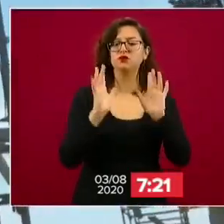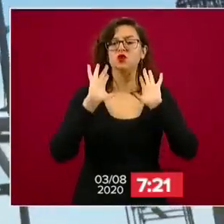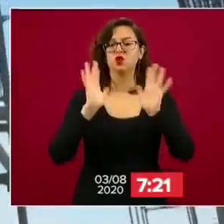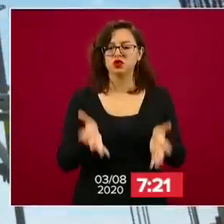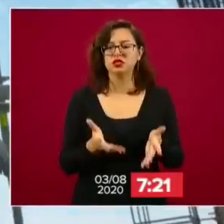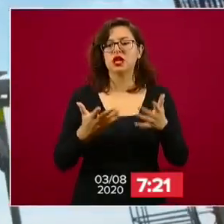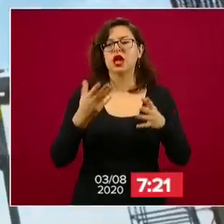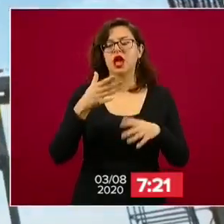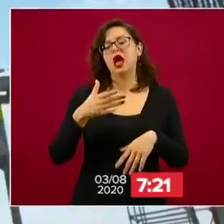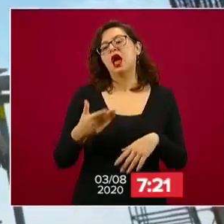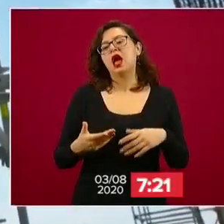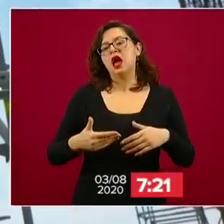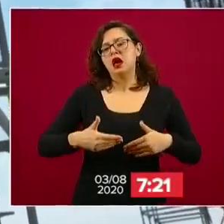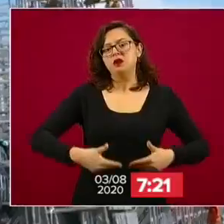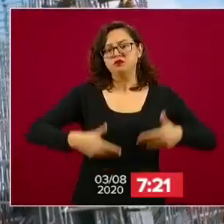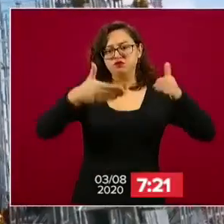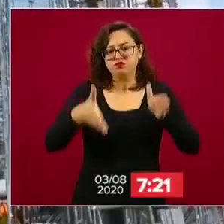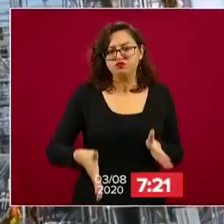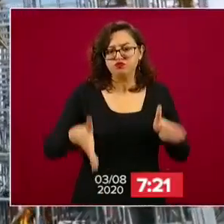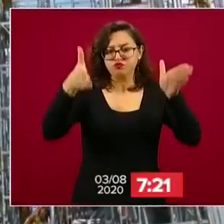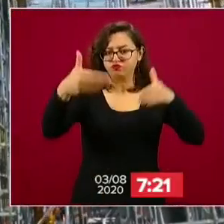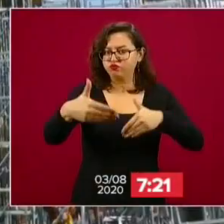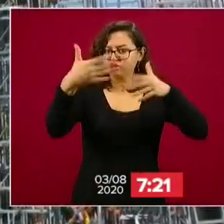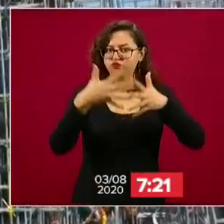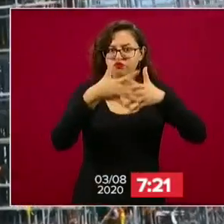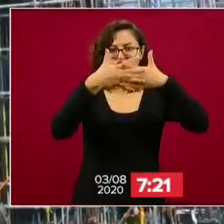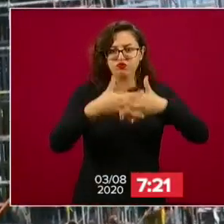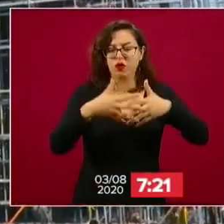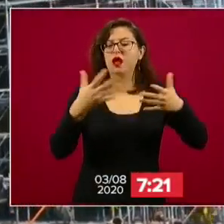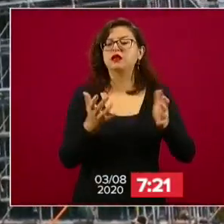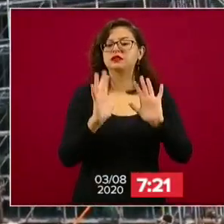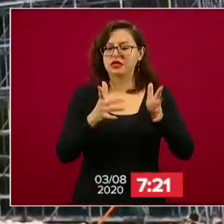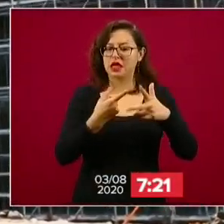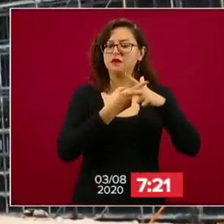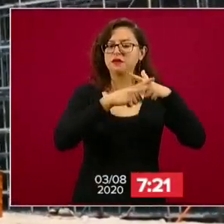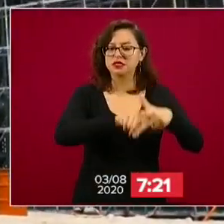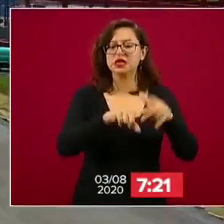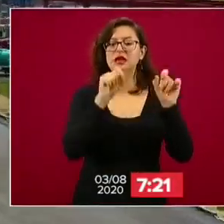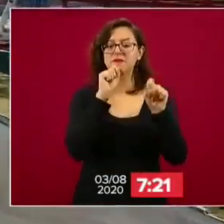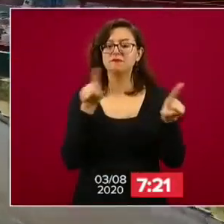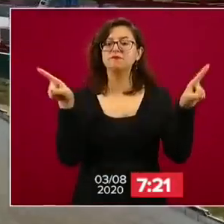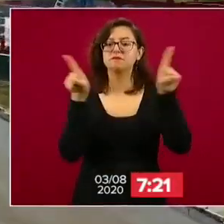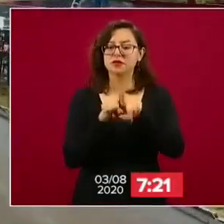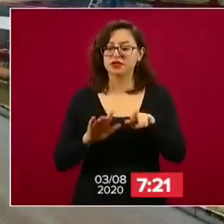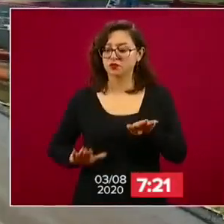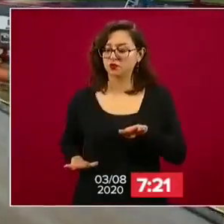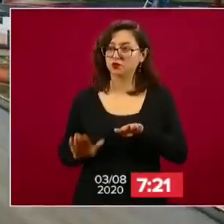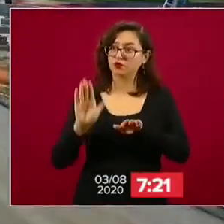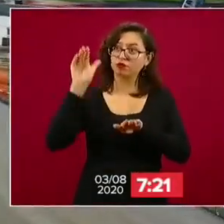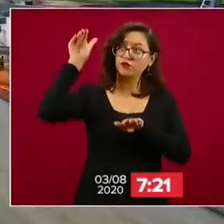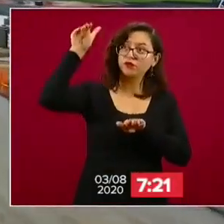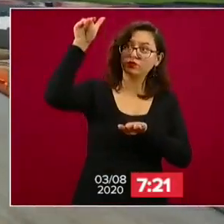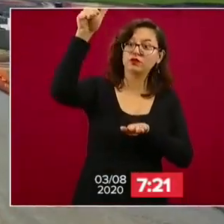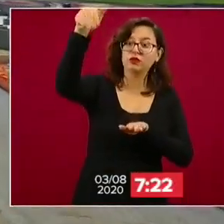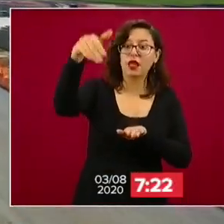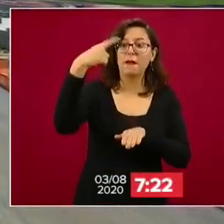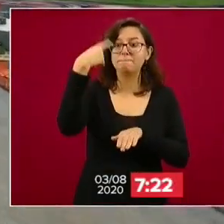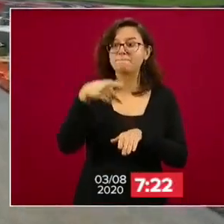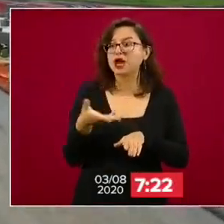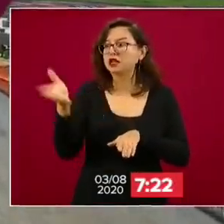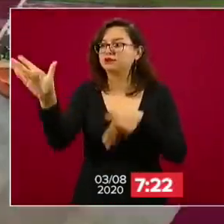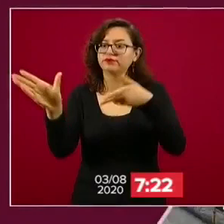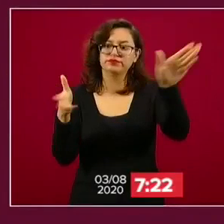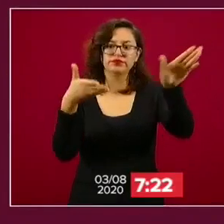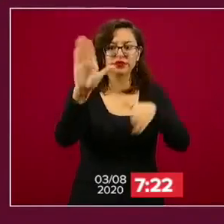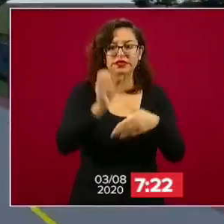muros mecánicamente estabilizados. Del mismo modo, se trabajó en las columnas del viaducto elevado que dará acceso al nivel de salidas de la terminal